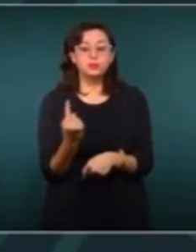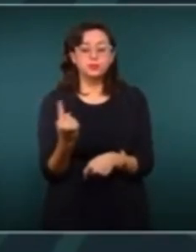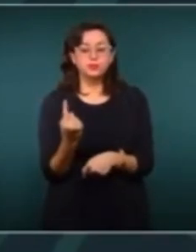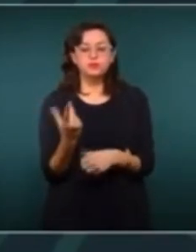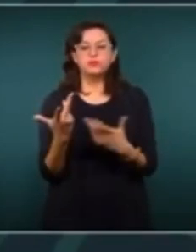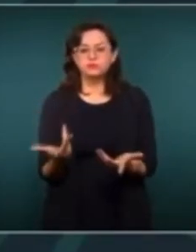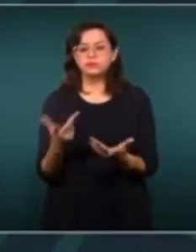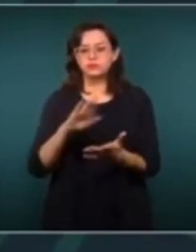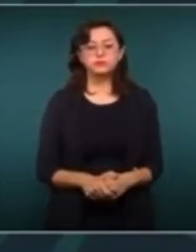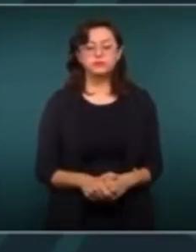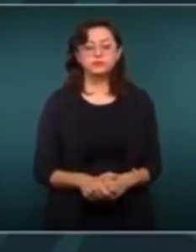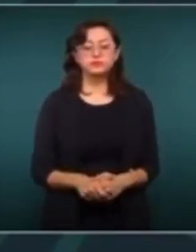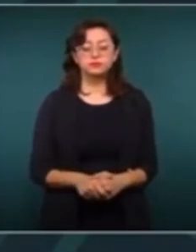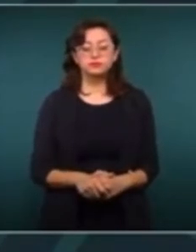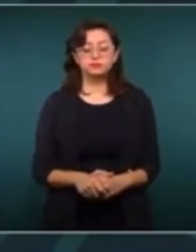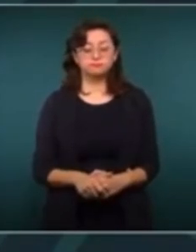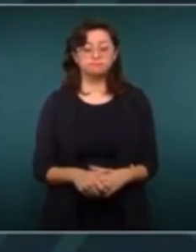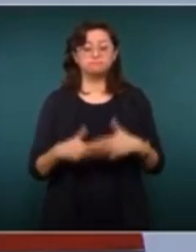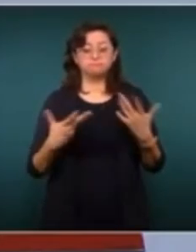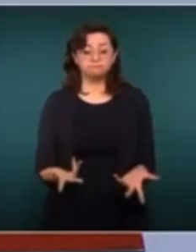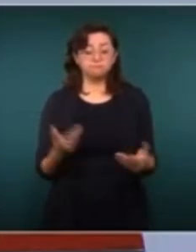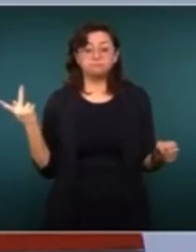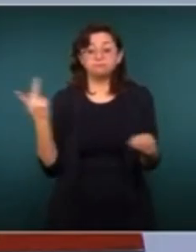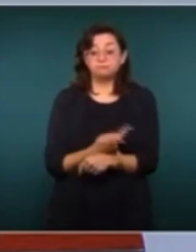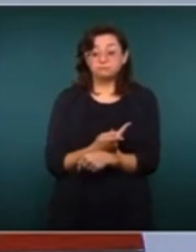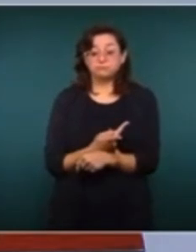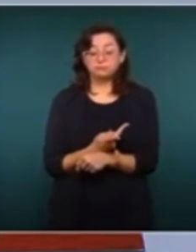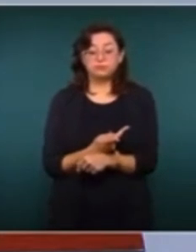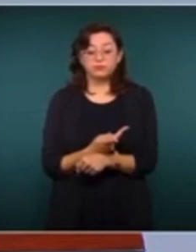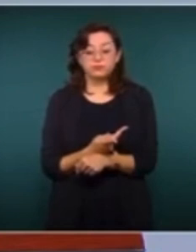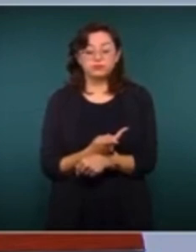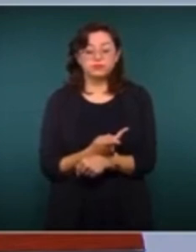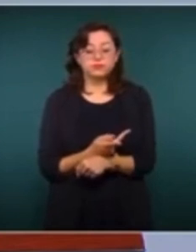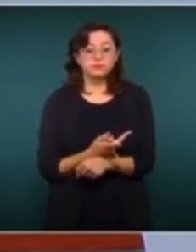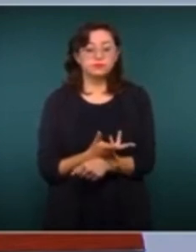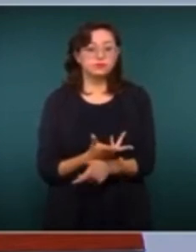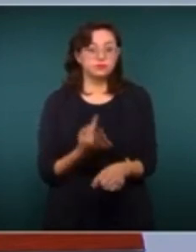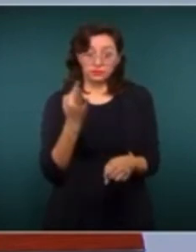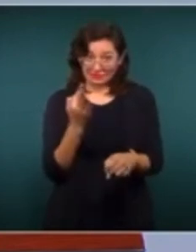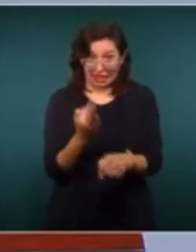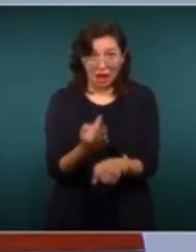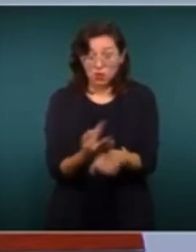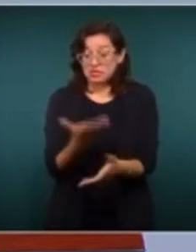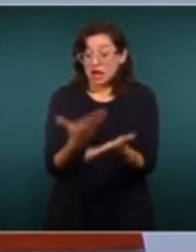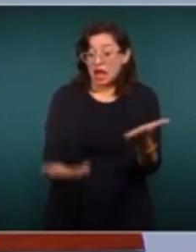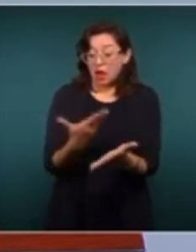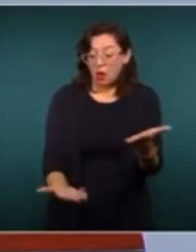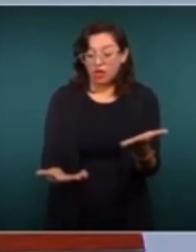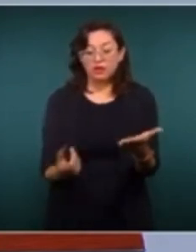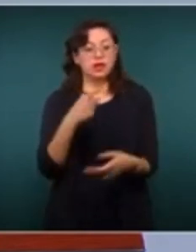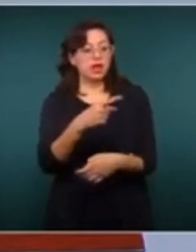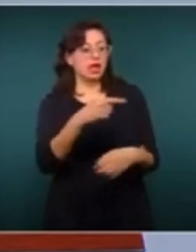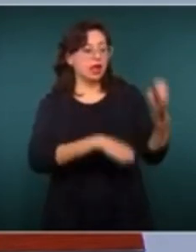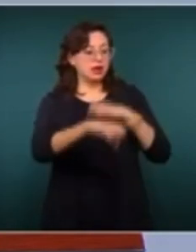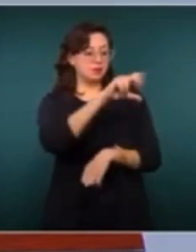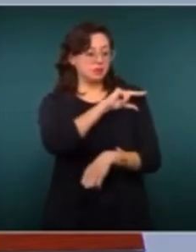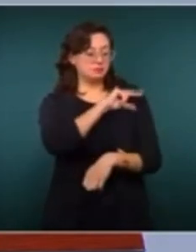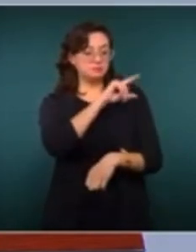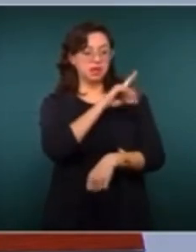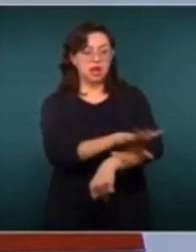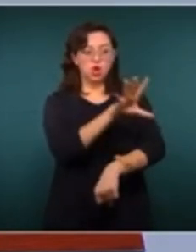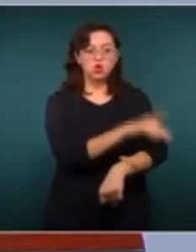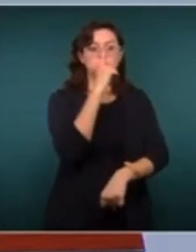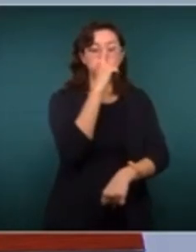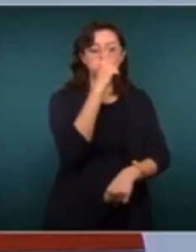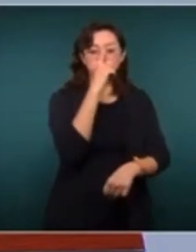Estamos revisando contratos, entonces se ha llegado al grado de que producen más energía eléctrica las particulares que la